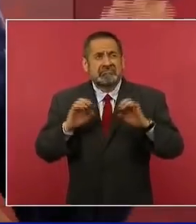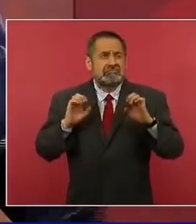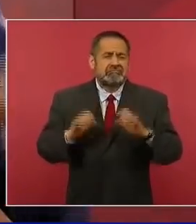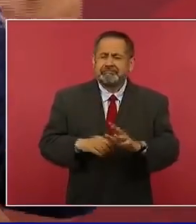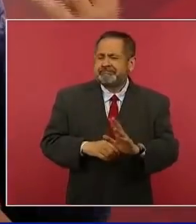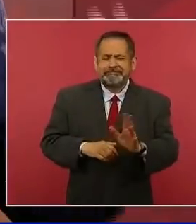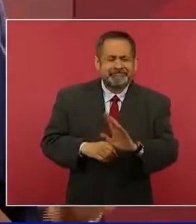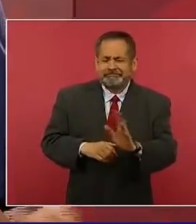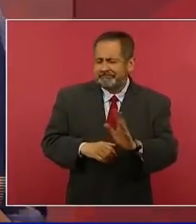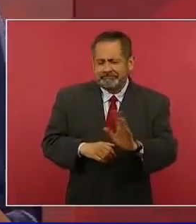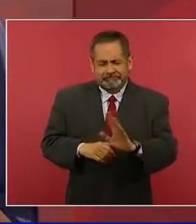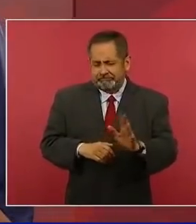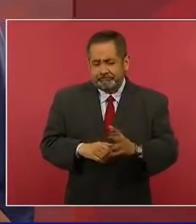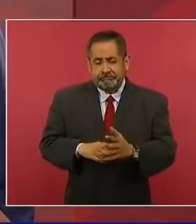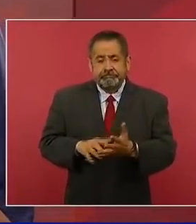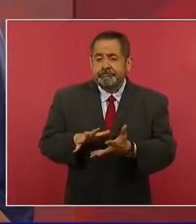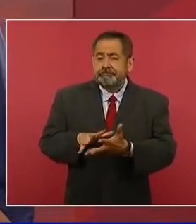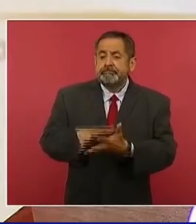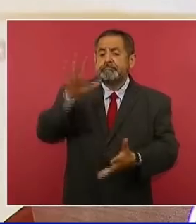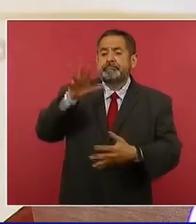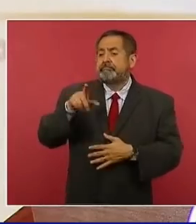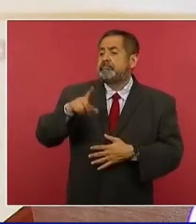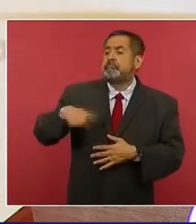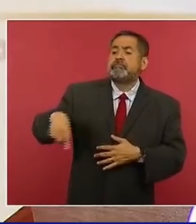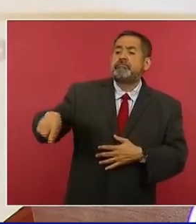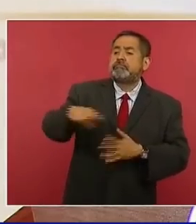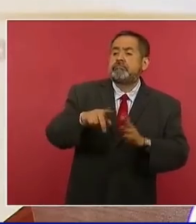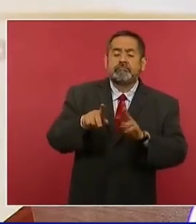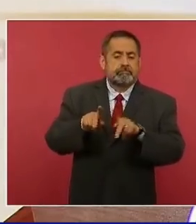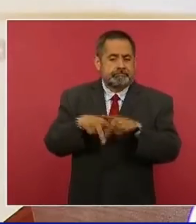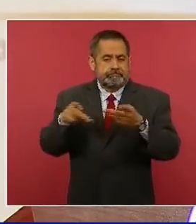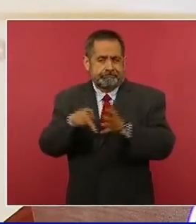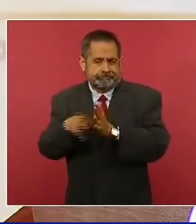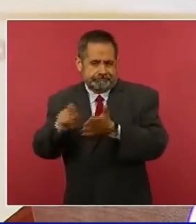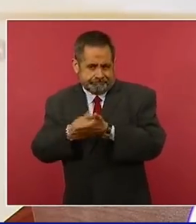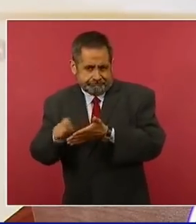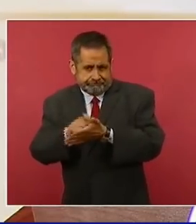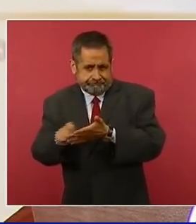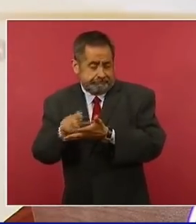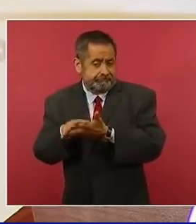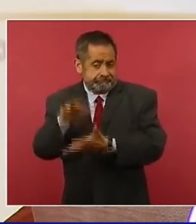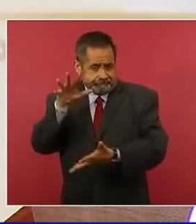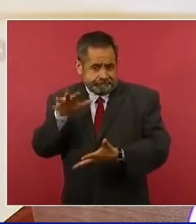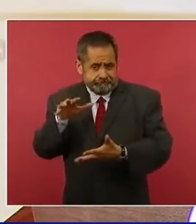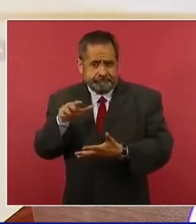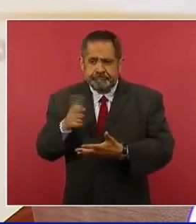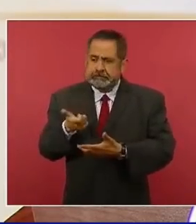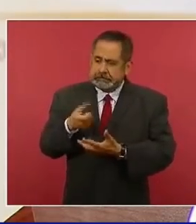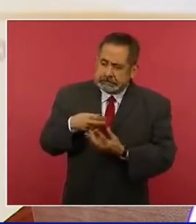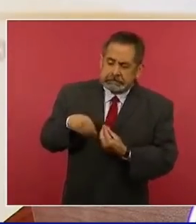La mayoría de los periodistas viven al día. Entonces,